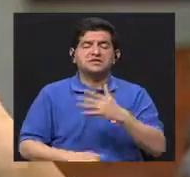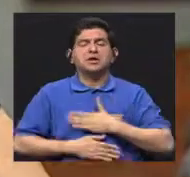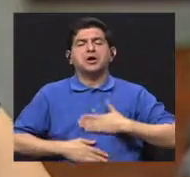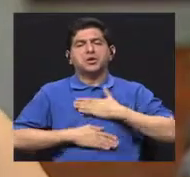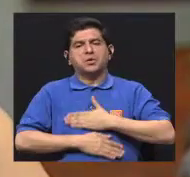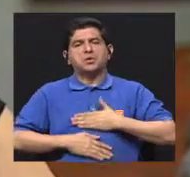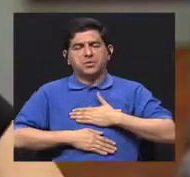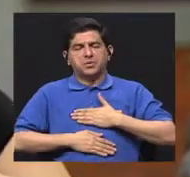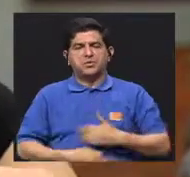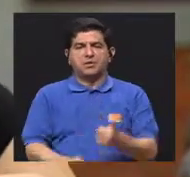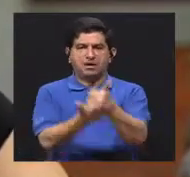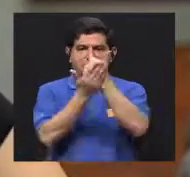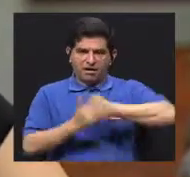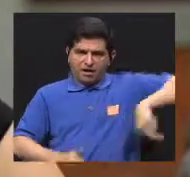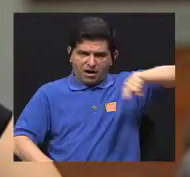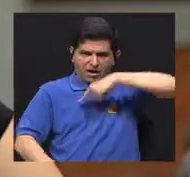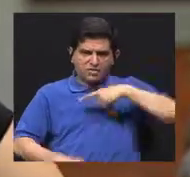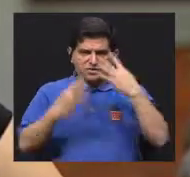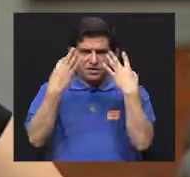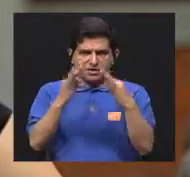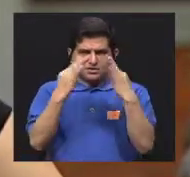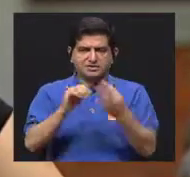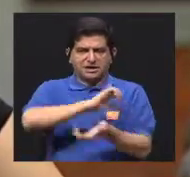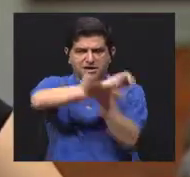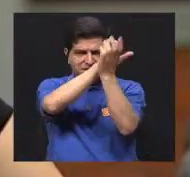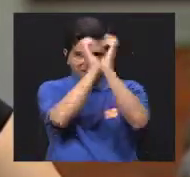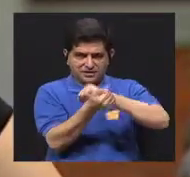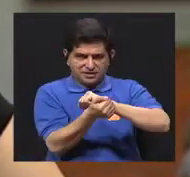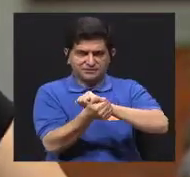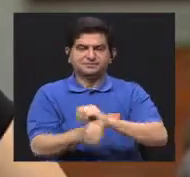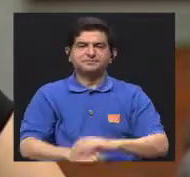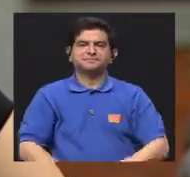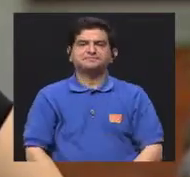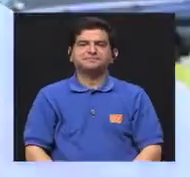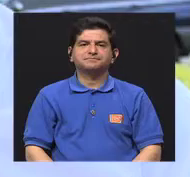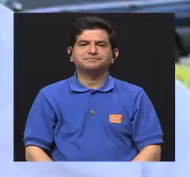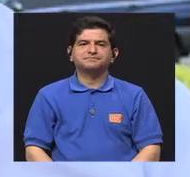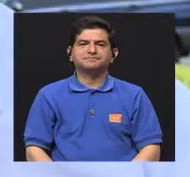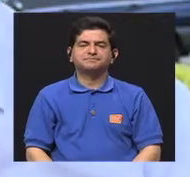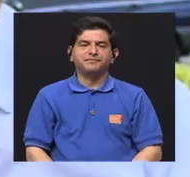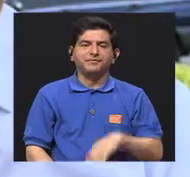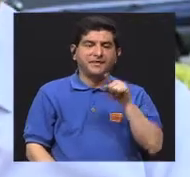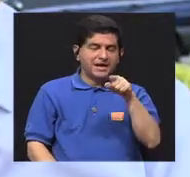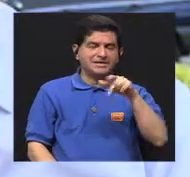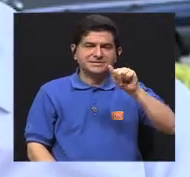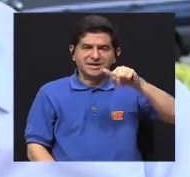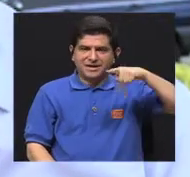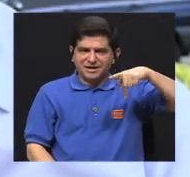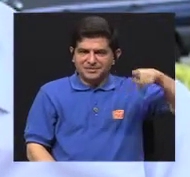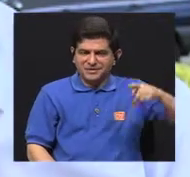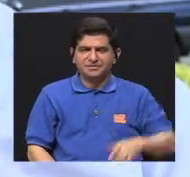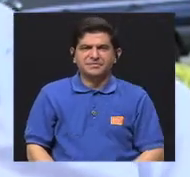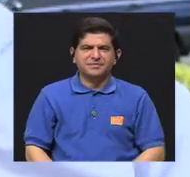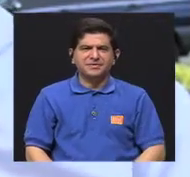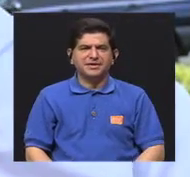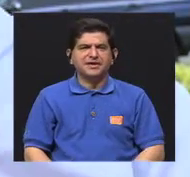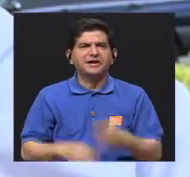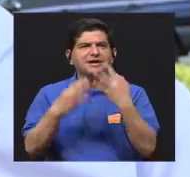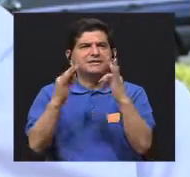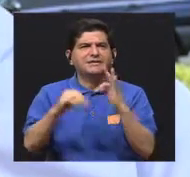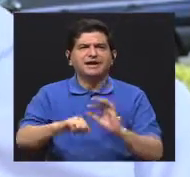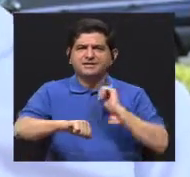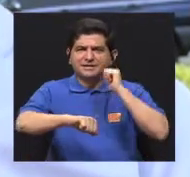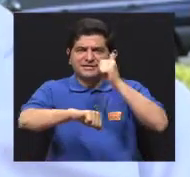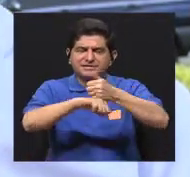forma entretenida que nos ayude a ir logrando esos cambios. Claro. Entonces, esta aplicación tiene que ver con plantearnos